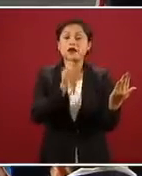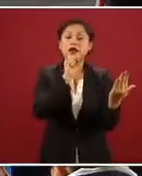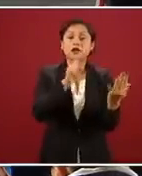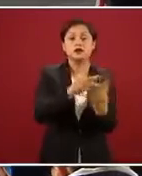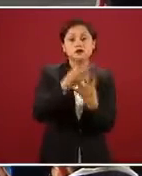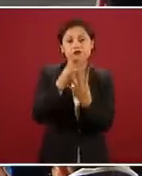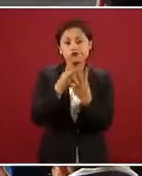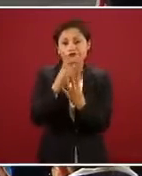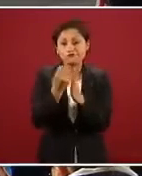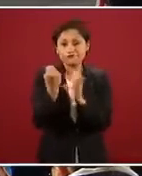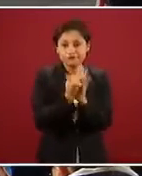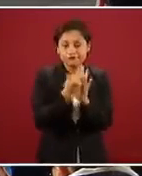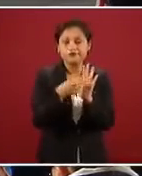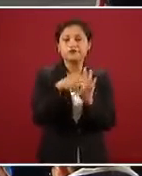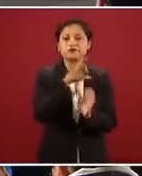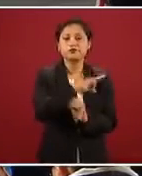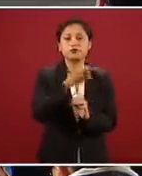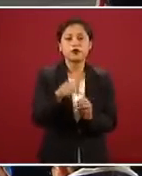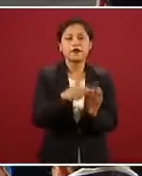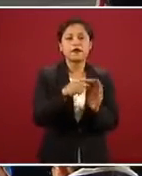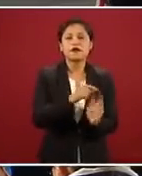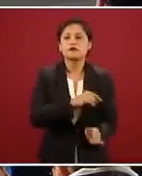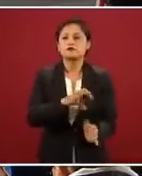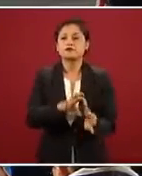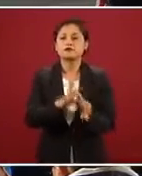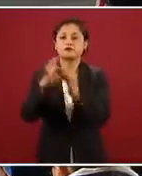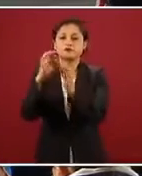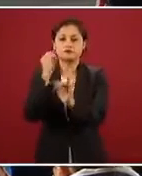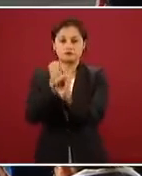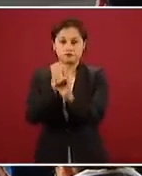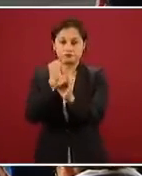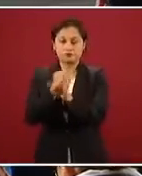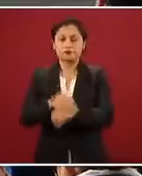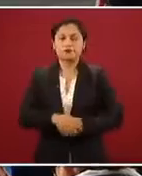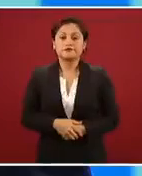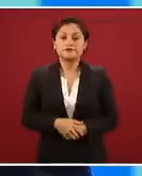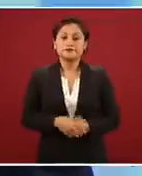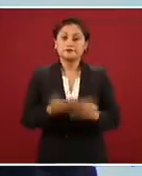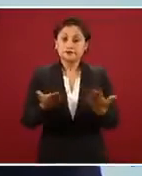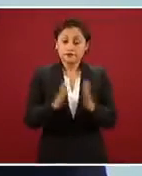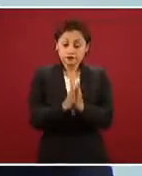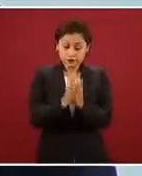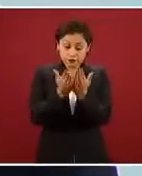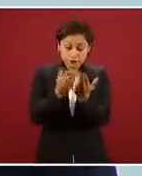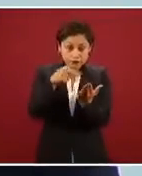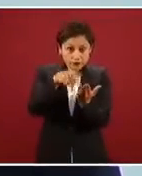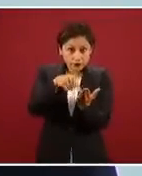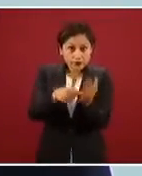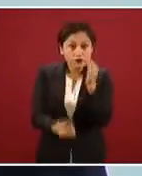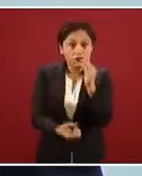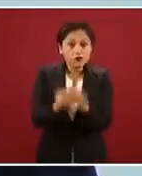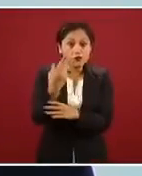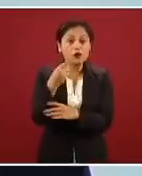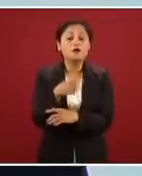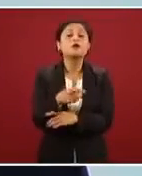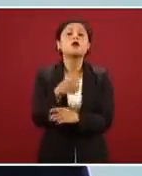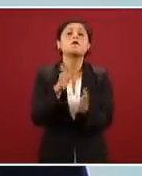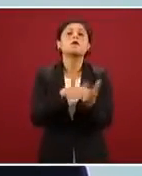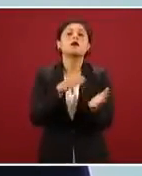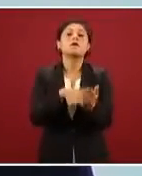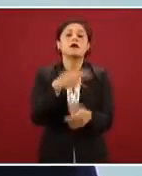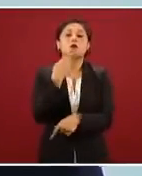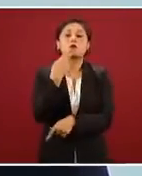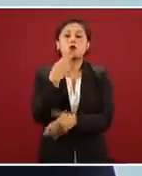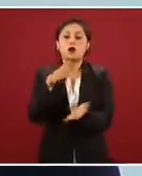Los nuevos libros, además de ahorrar árboles, también ahorran agua, papel